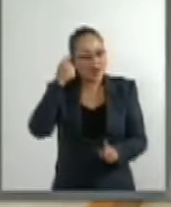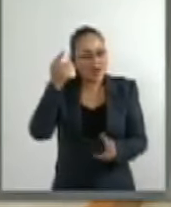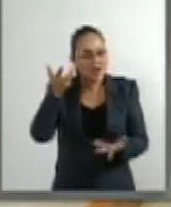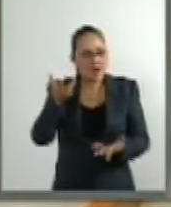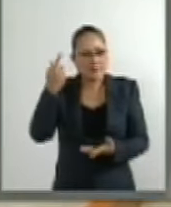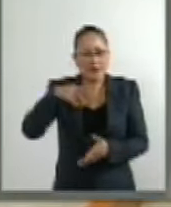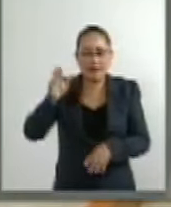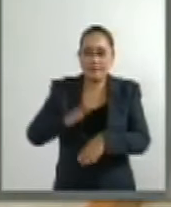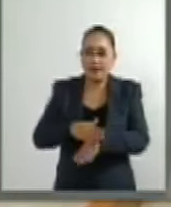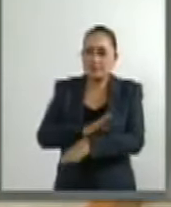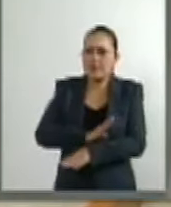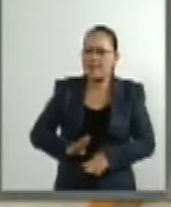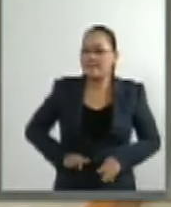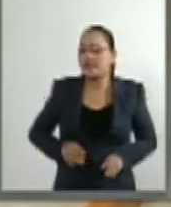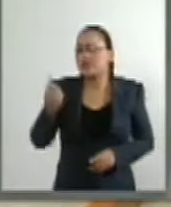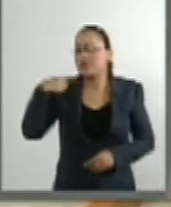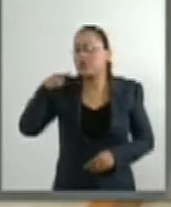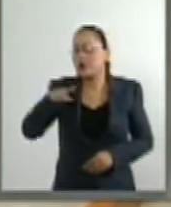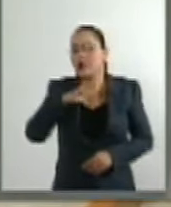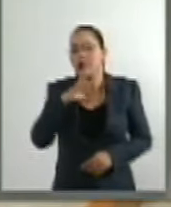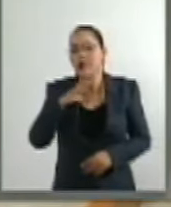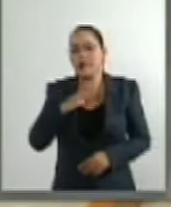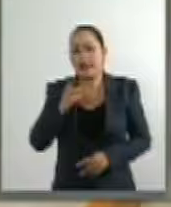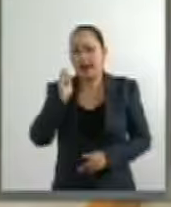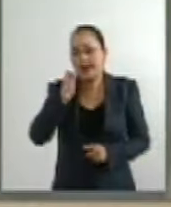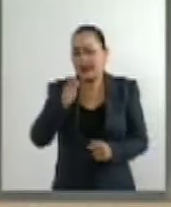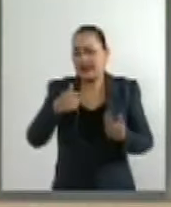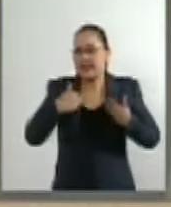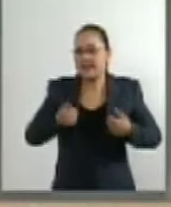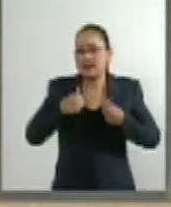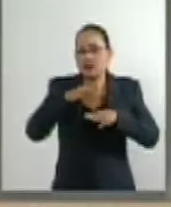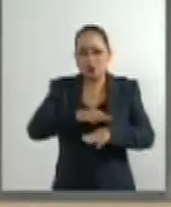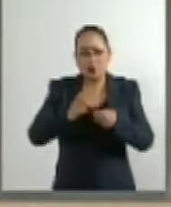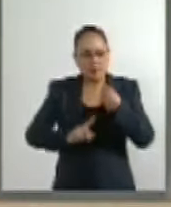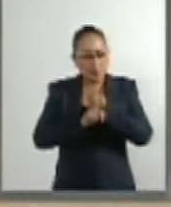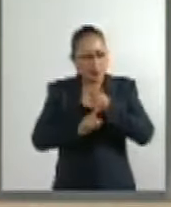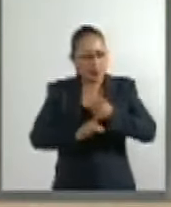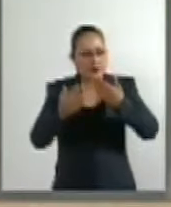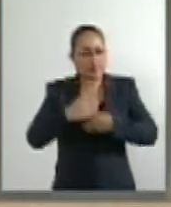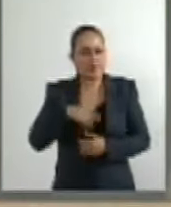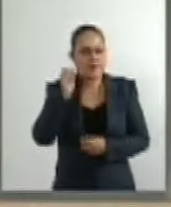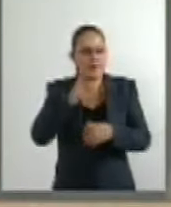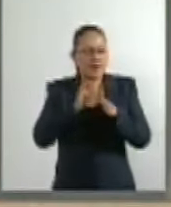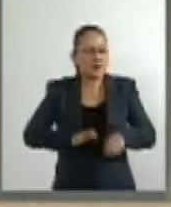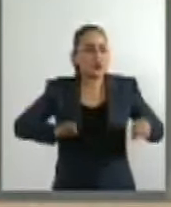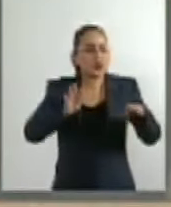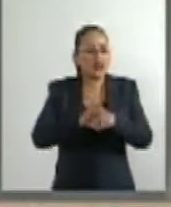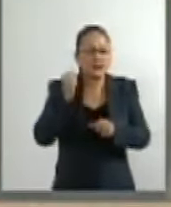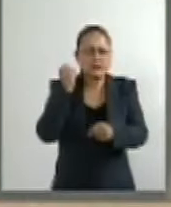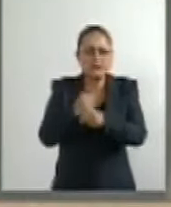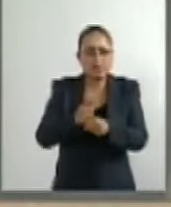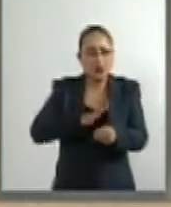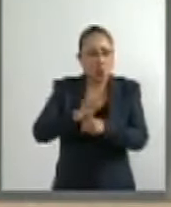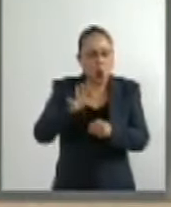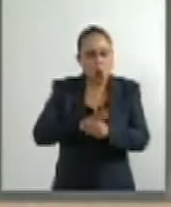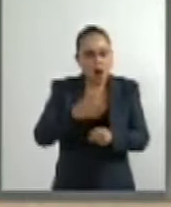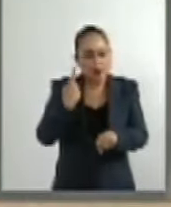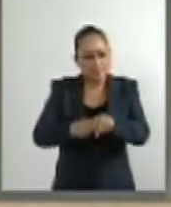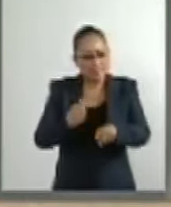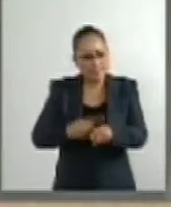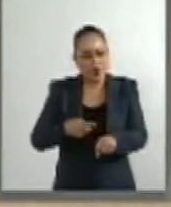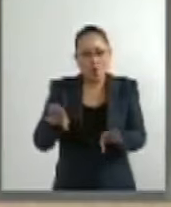de favorecer la comprensión de los mismos, la importancia de su diagnóstico, así como su